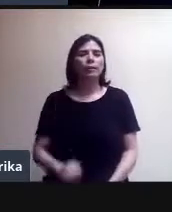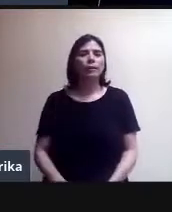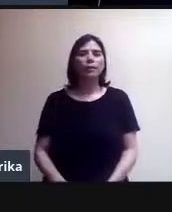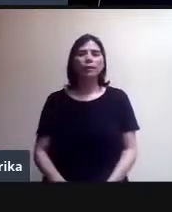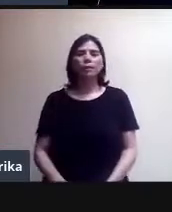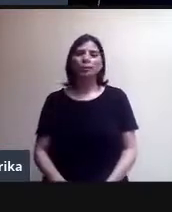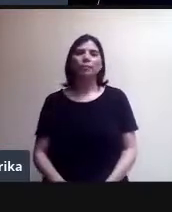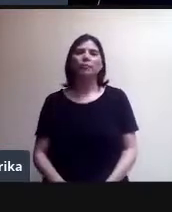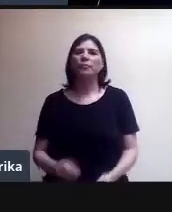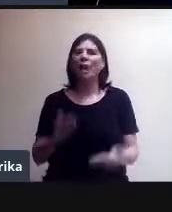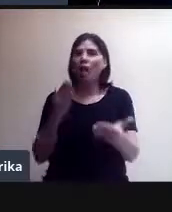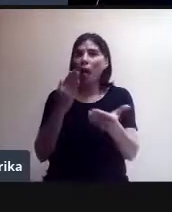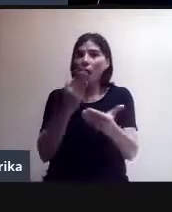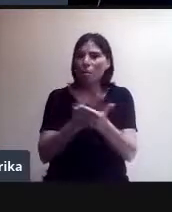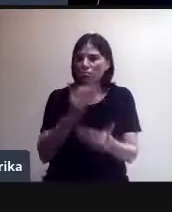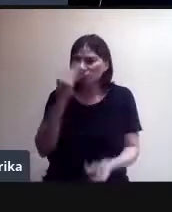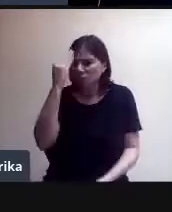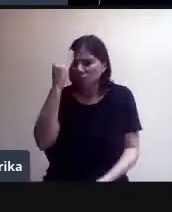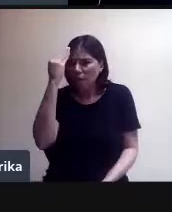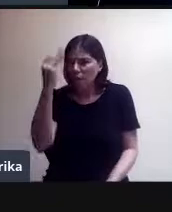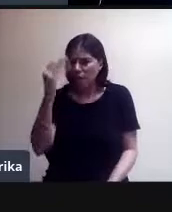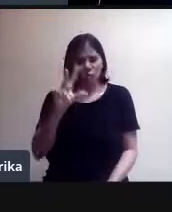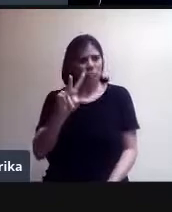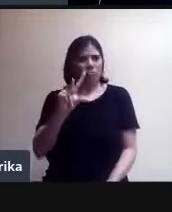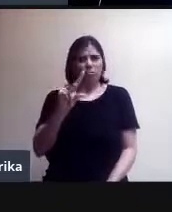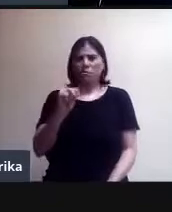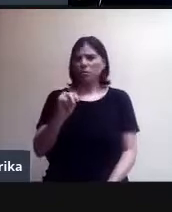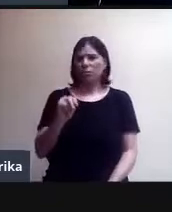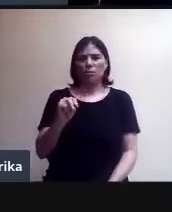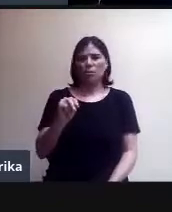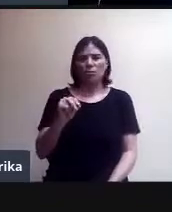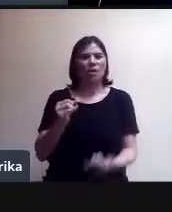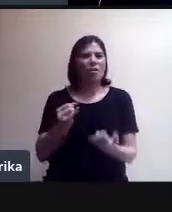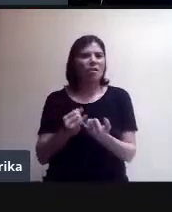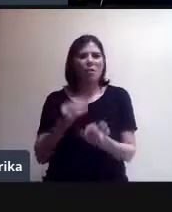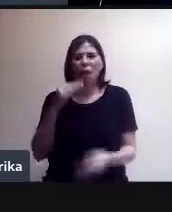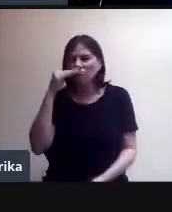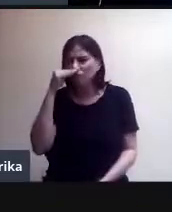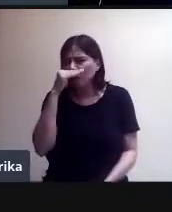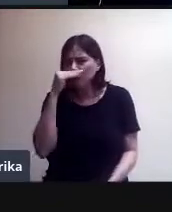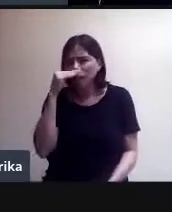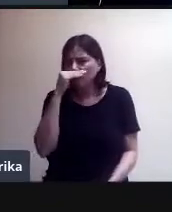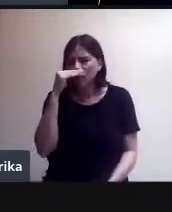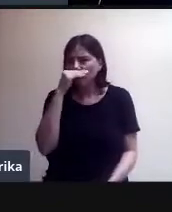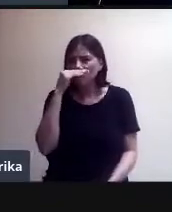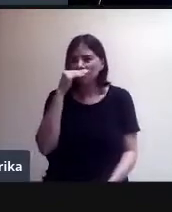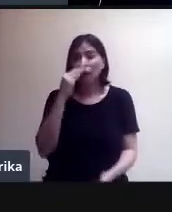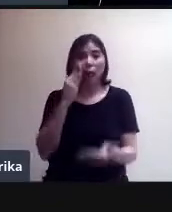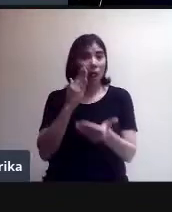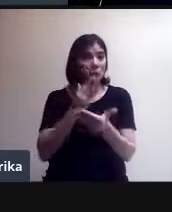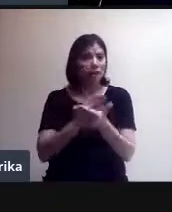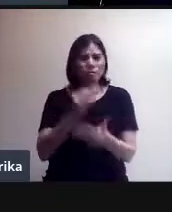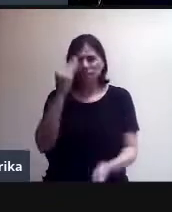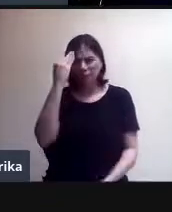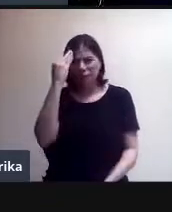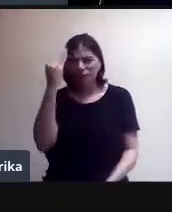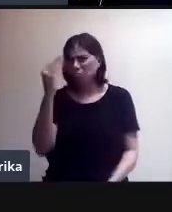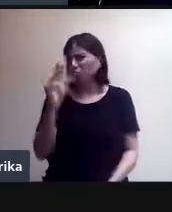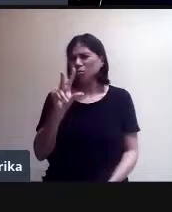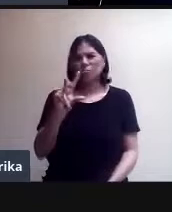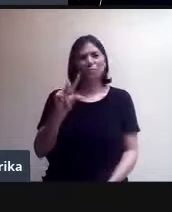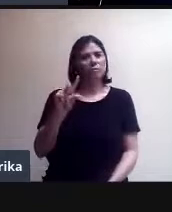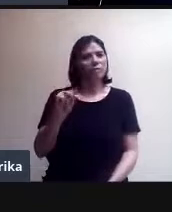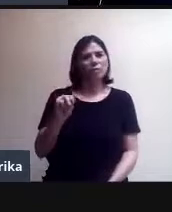de tiempo, no se preocupen. Aún en la versión gratuita, no hay límite de tiempo. Es tanto como les dé